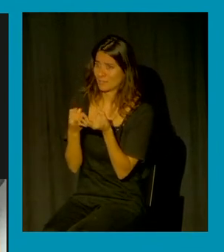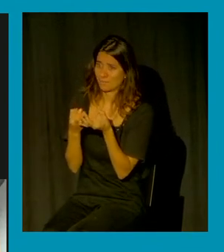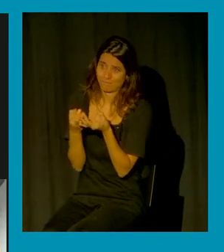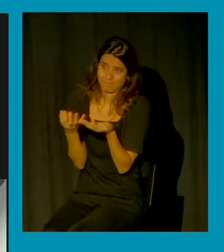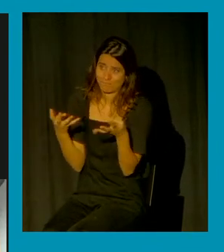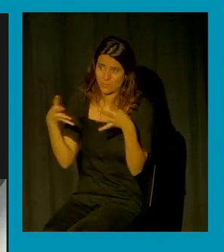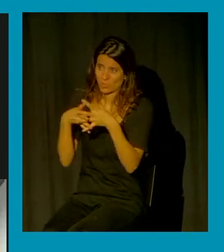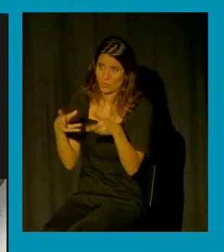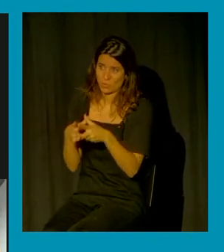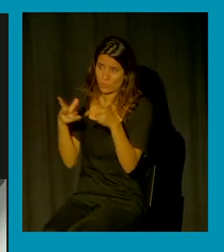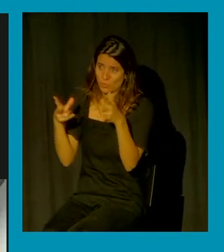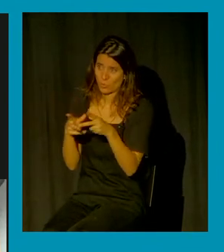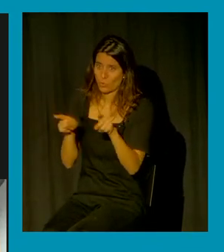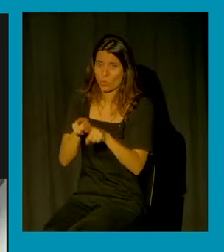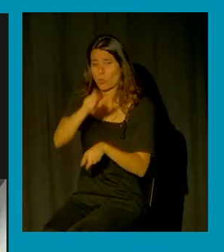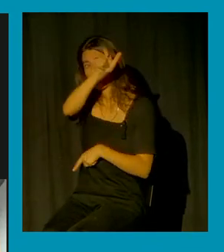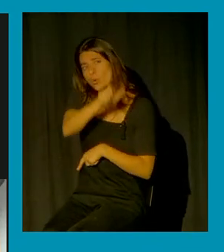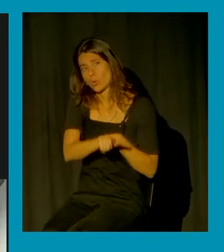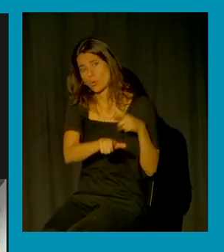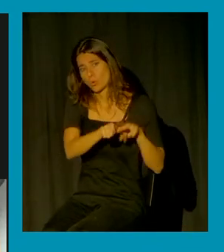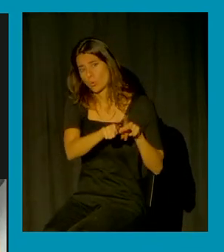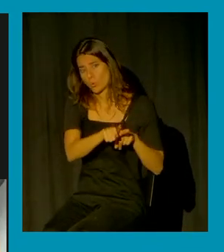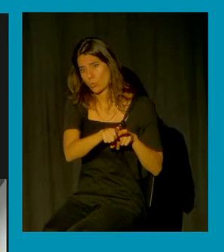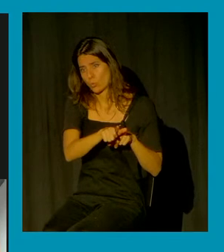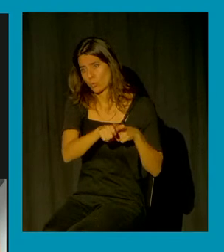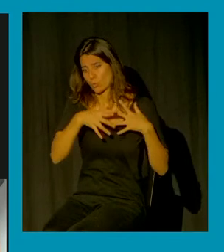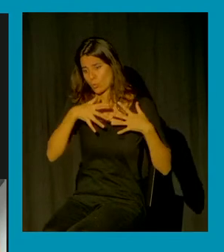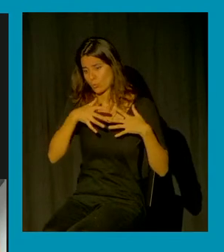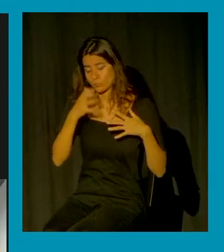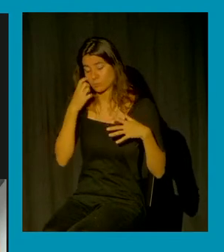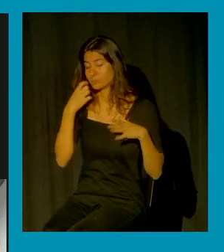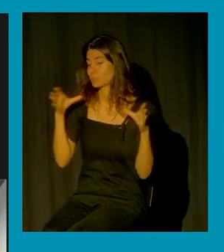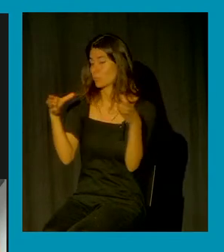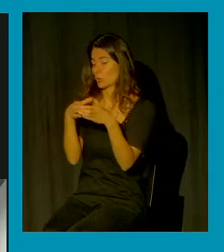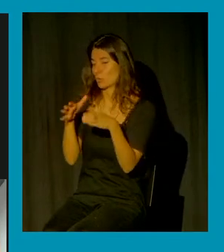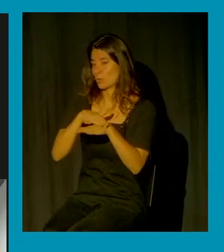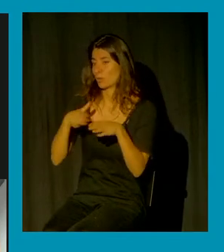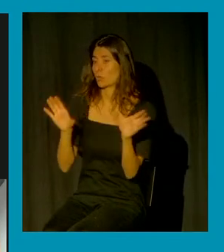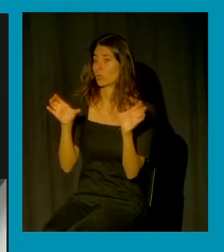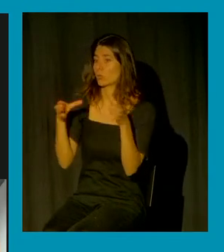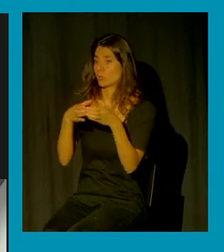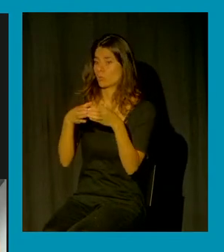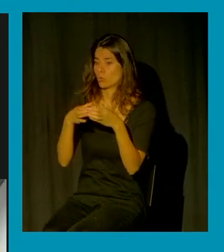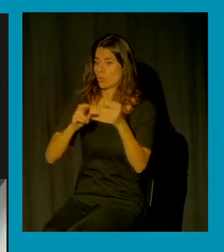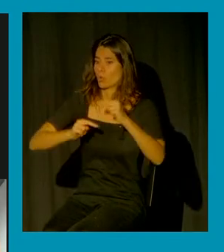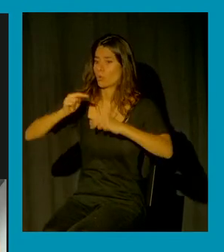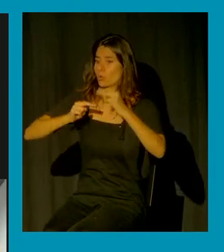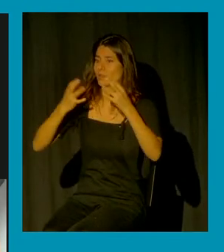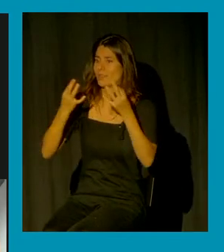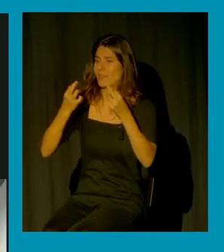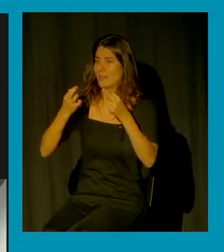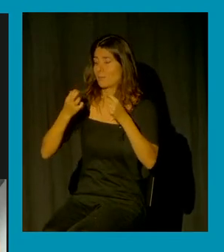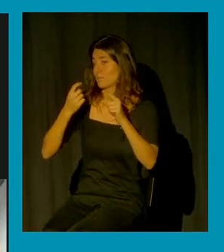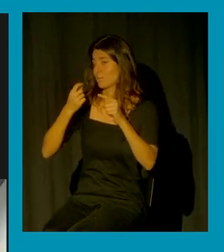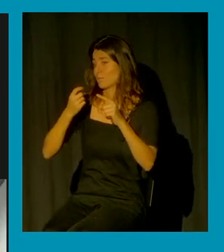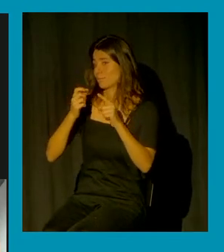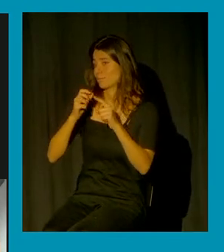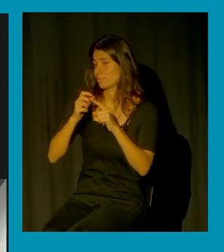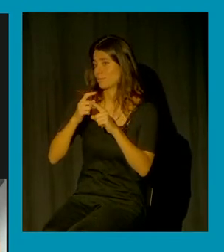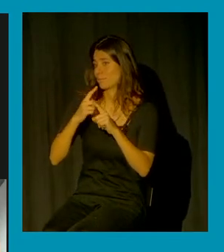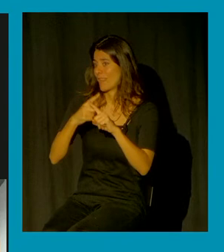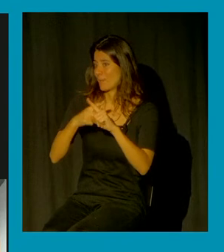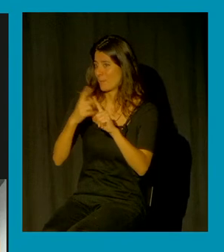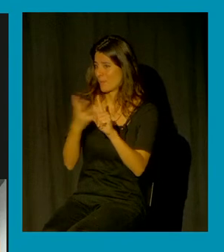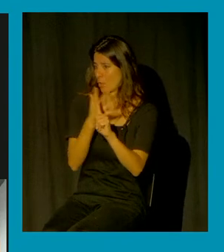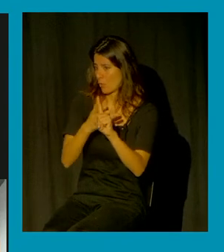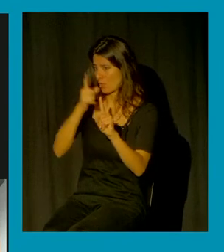orgánica es decir como cuerpo social producimos y reproducimos violencia sexual porque forma parte casi de nuestra ADN ¿no?